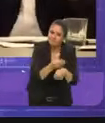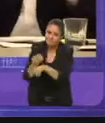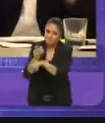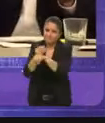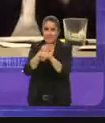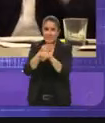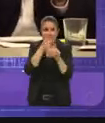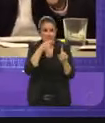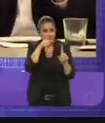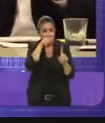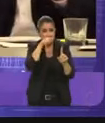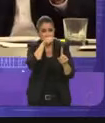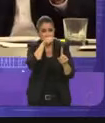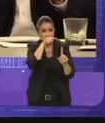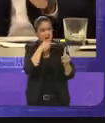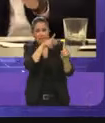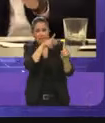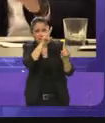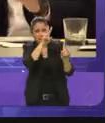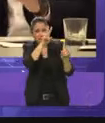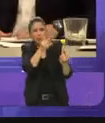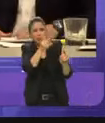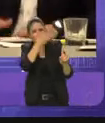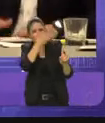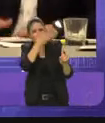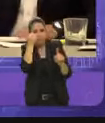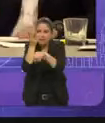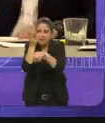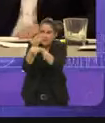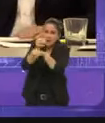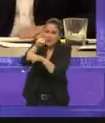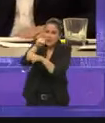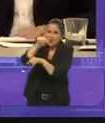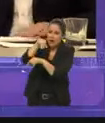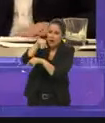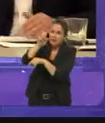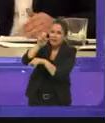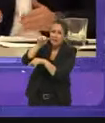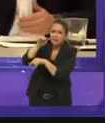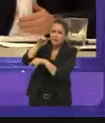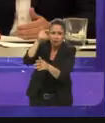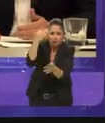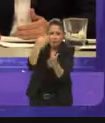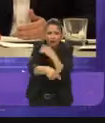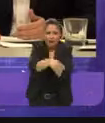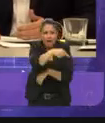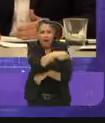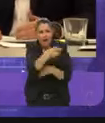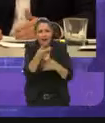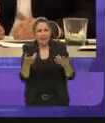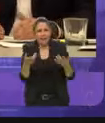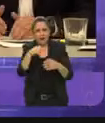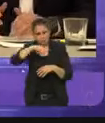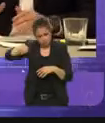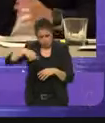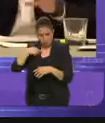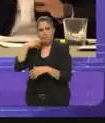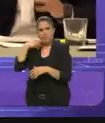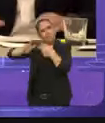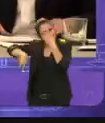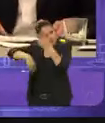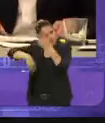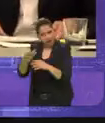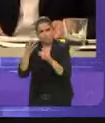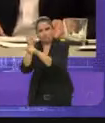palabra que no les gusta esa palabra que no conocen efectivamente nosotros creemos en darle mantenimiento a transporte público